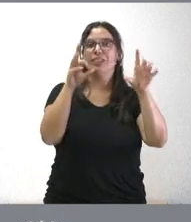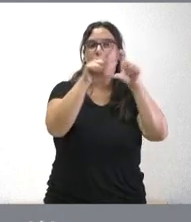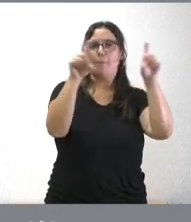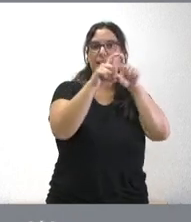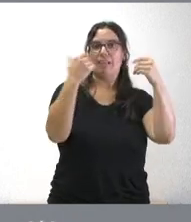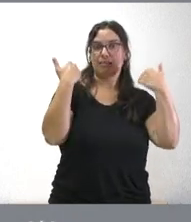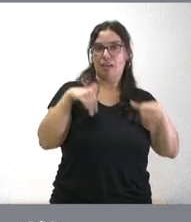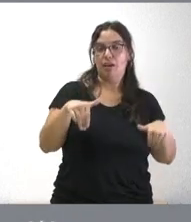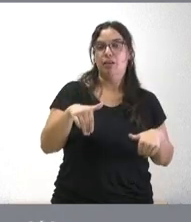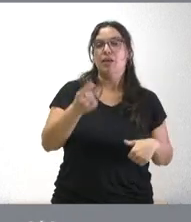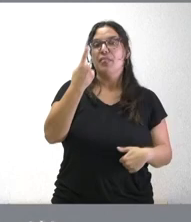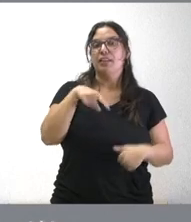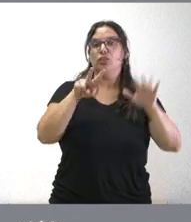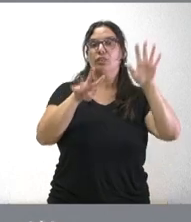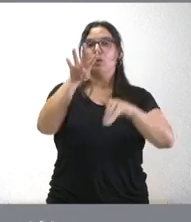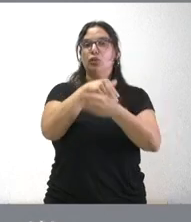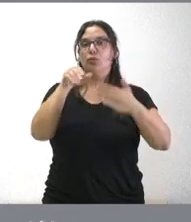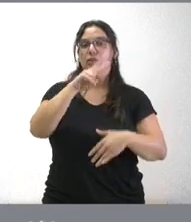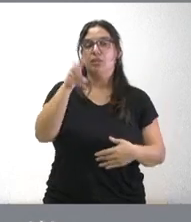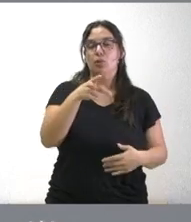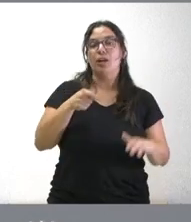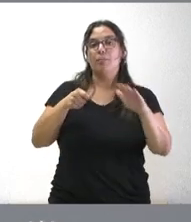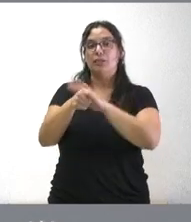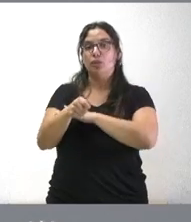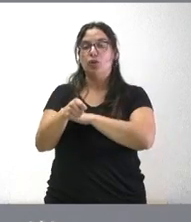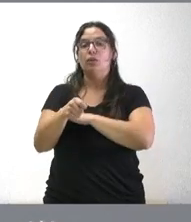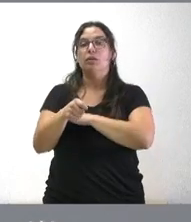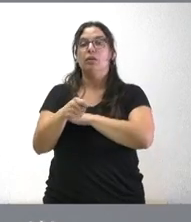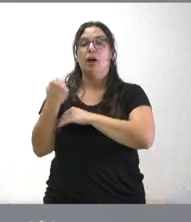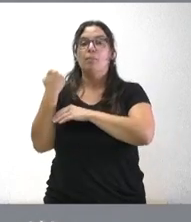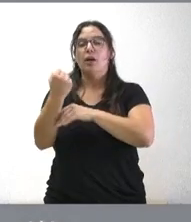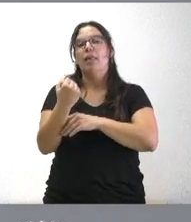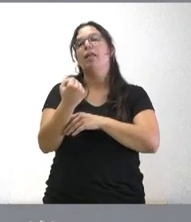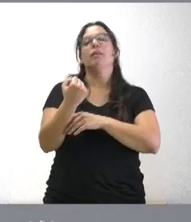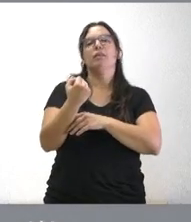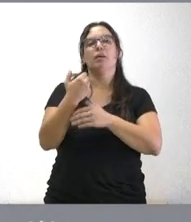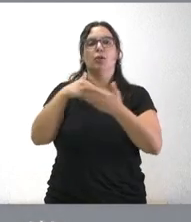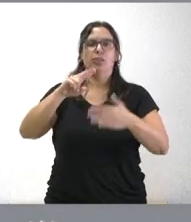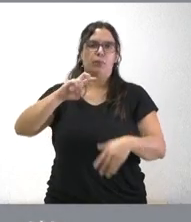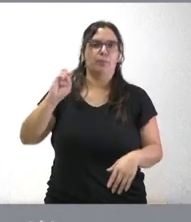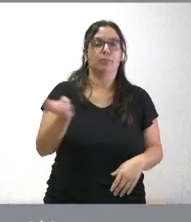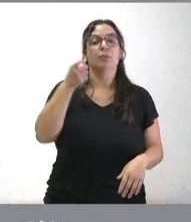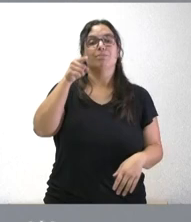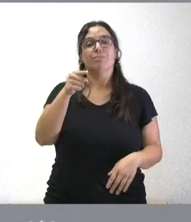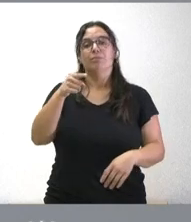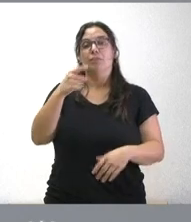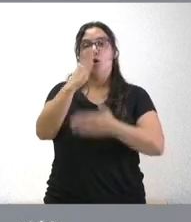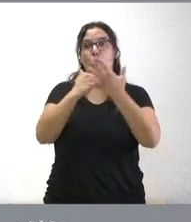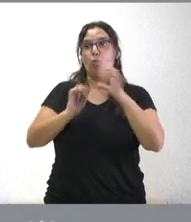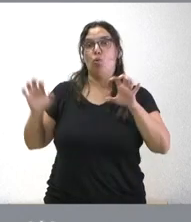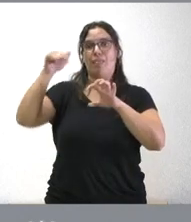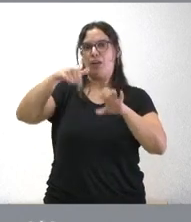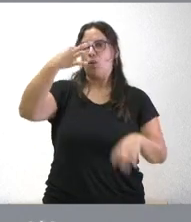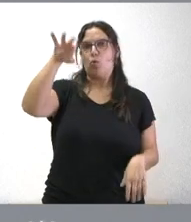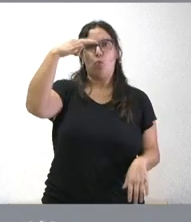con 164 millones de euros y una inversión inducida de 525 millones de euros Castilla y León es la única comunidad autónoma de España que tiene en este